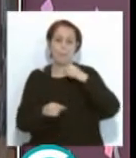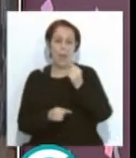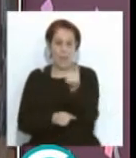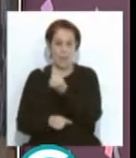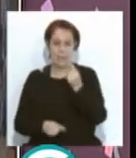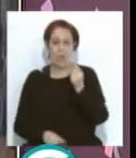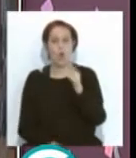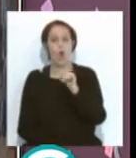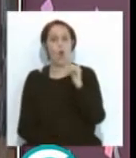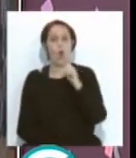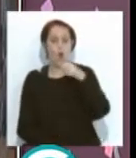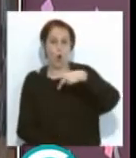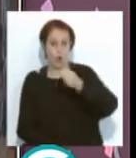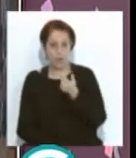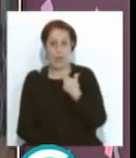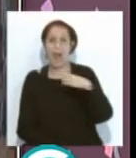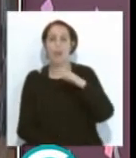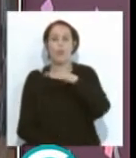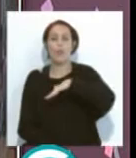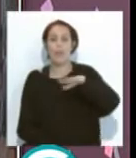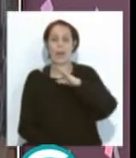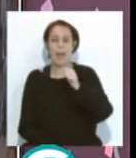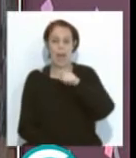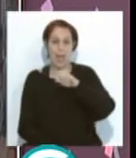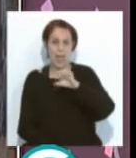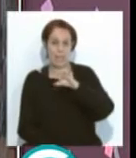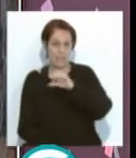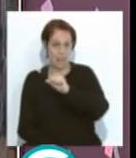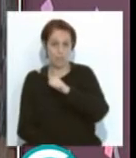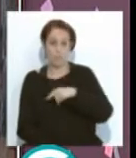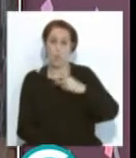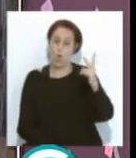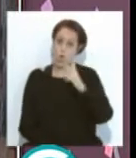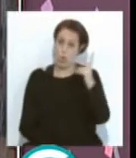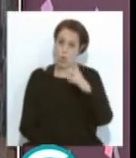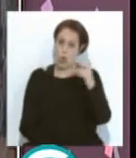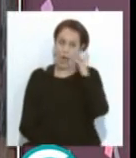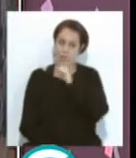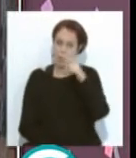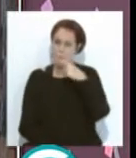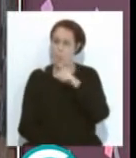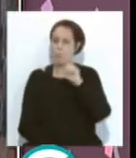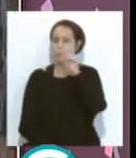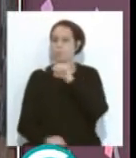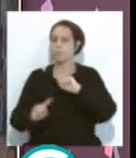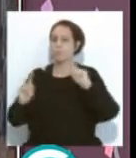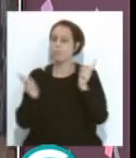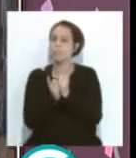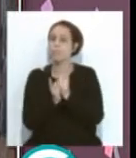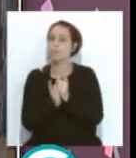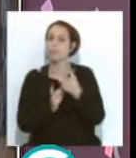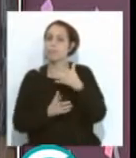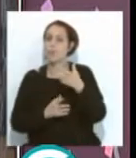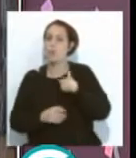el fin de semana que tienen allí en Calesa. Nosotros nos quedamos con Perico Campos y con Dani Obregón cantando un paso doble de Jesús Bienvenido